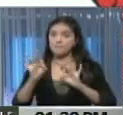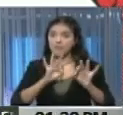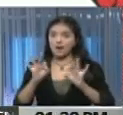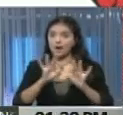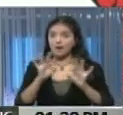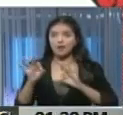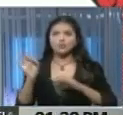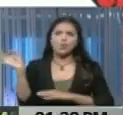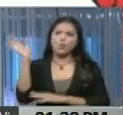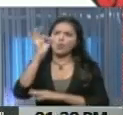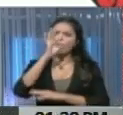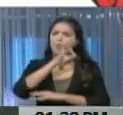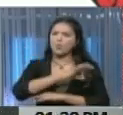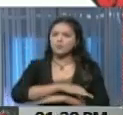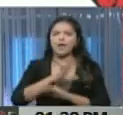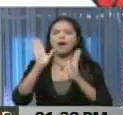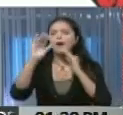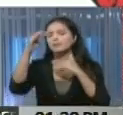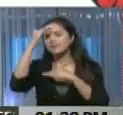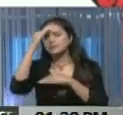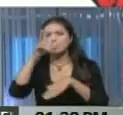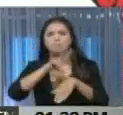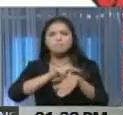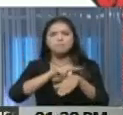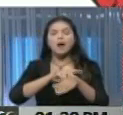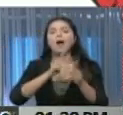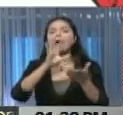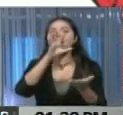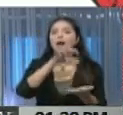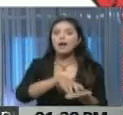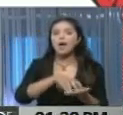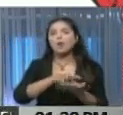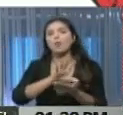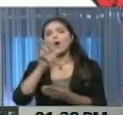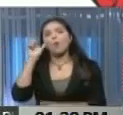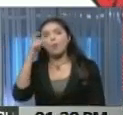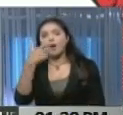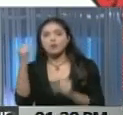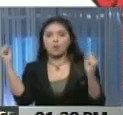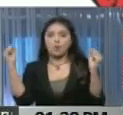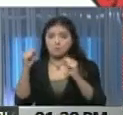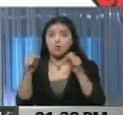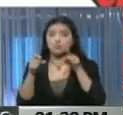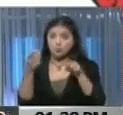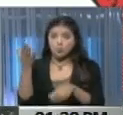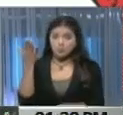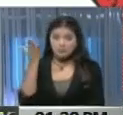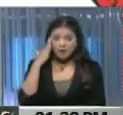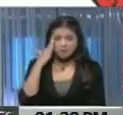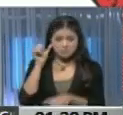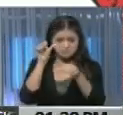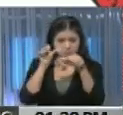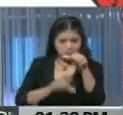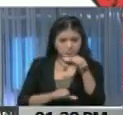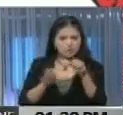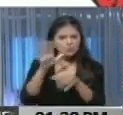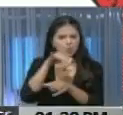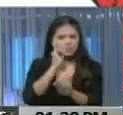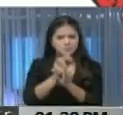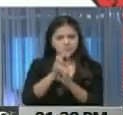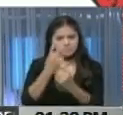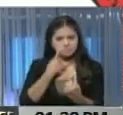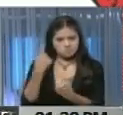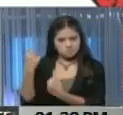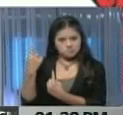el día jornadas veterinarias en los estados Aragua, Huarico y Mérida. Si deseas saber más detalles, puedes ingresar a la